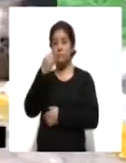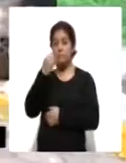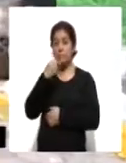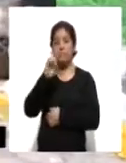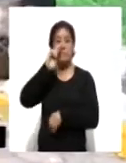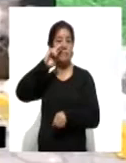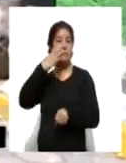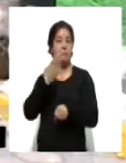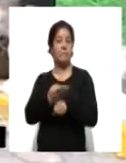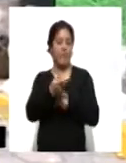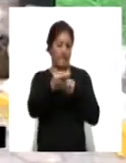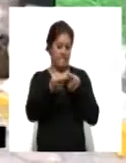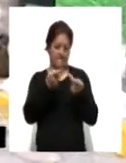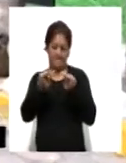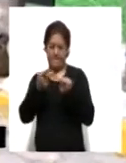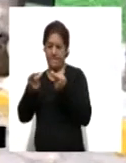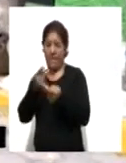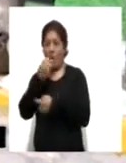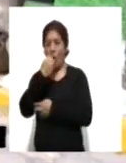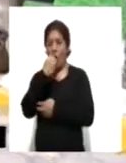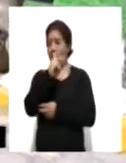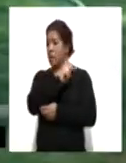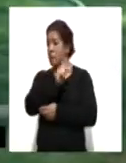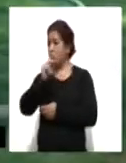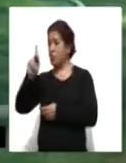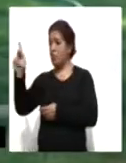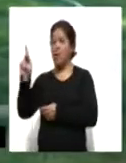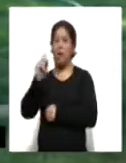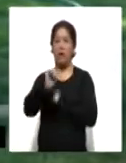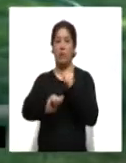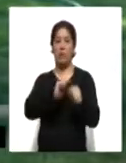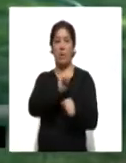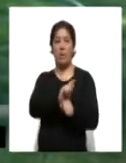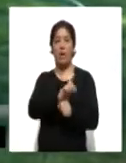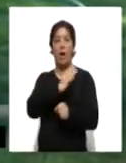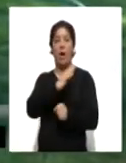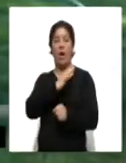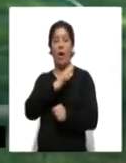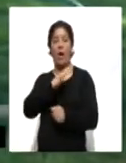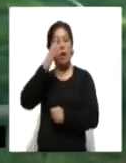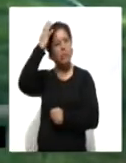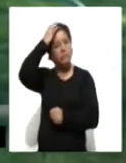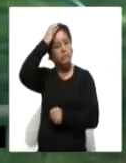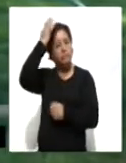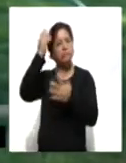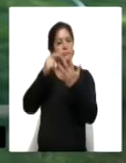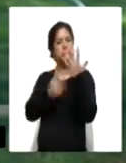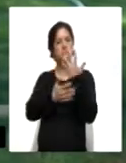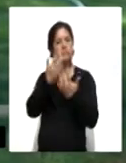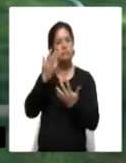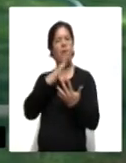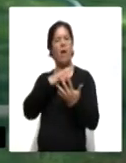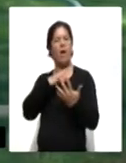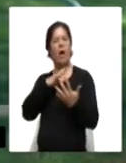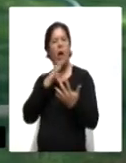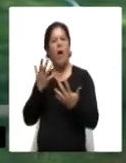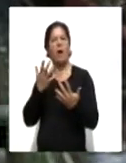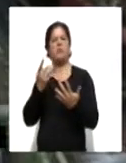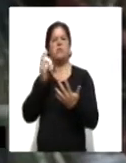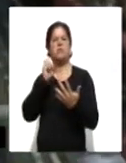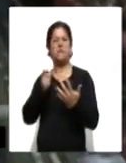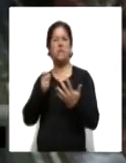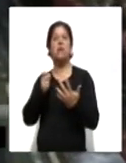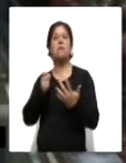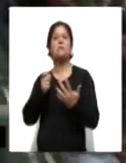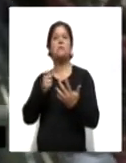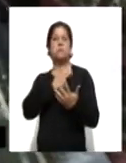encargada de preparar los alimentos de todas las especies del zoológico, registró heridas en la cabeza y mano izquierda ocasionadas por la mordedura de una